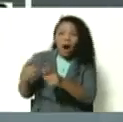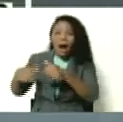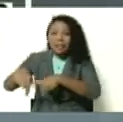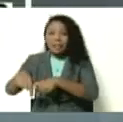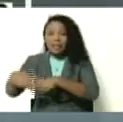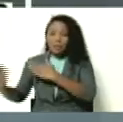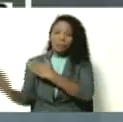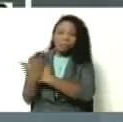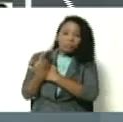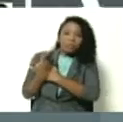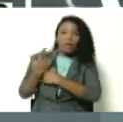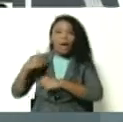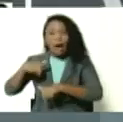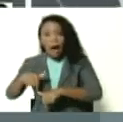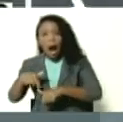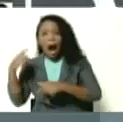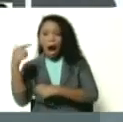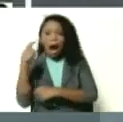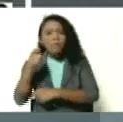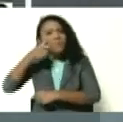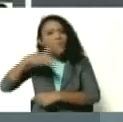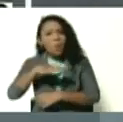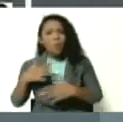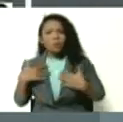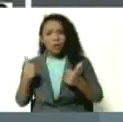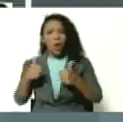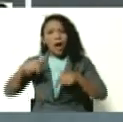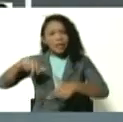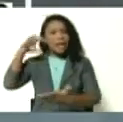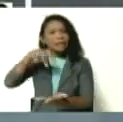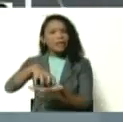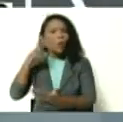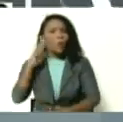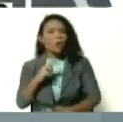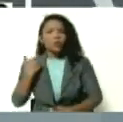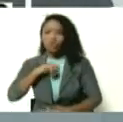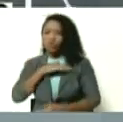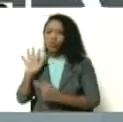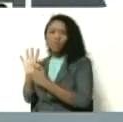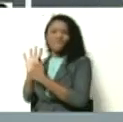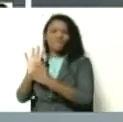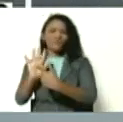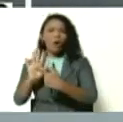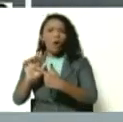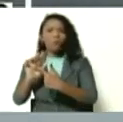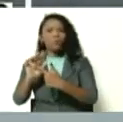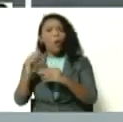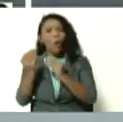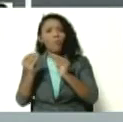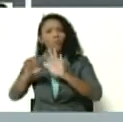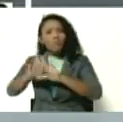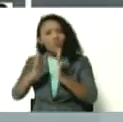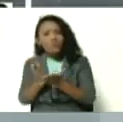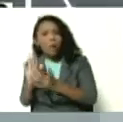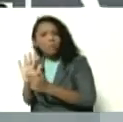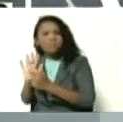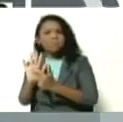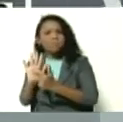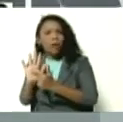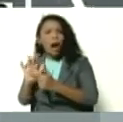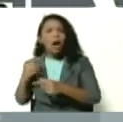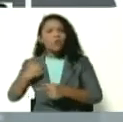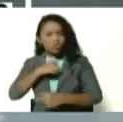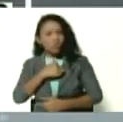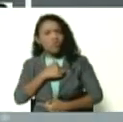humanidad, aquí está un pueblo sano, en el Estado Bolívar, y en nuestra parte hemos sido ejemplo a nivel mundial. Pero yo quiero que sea, si me lo permite, que sea